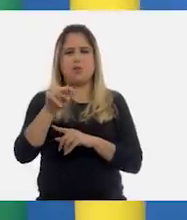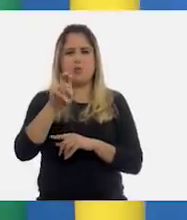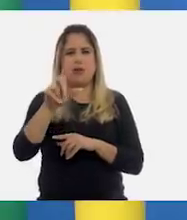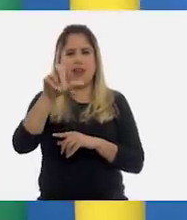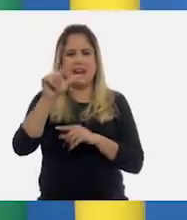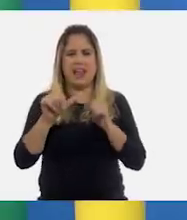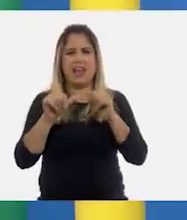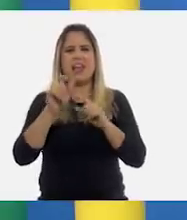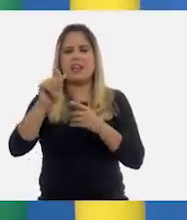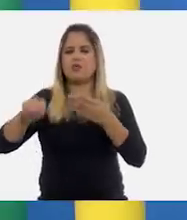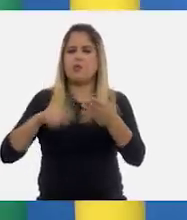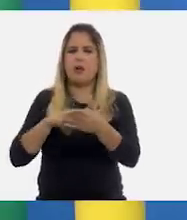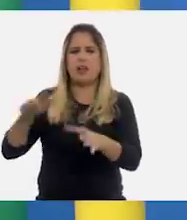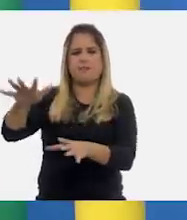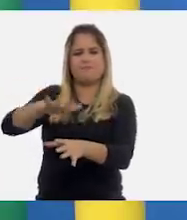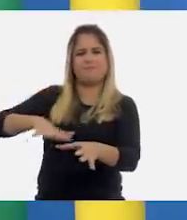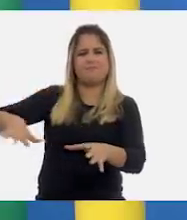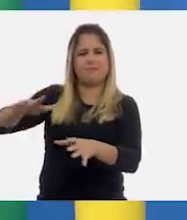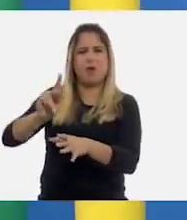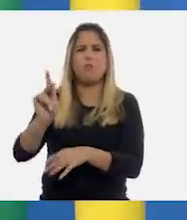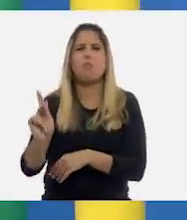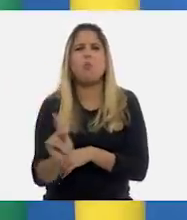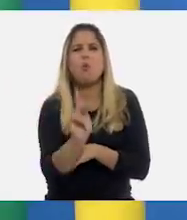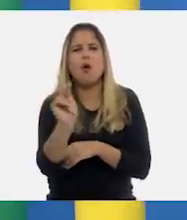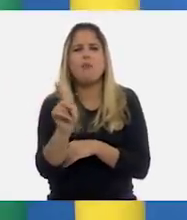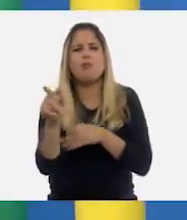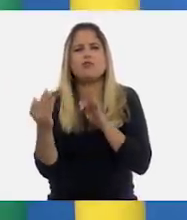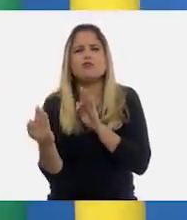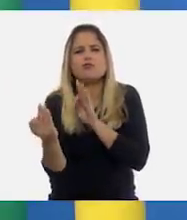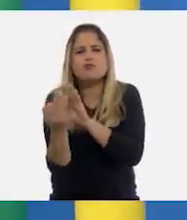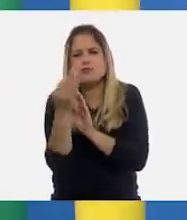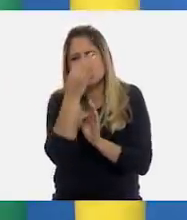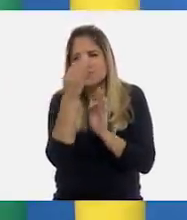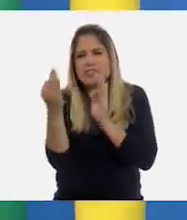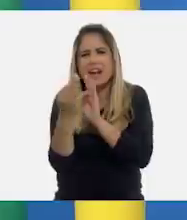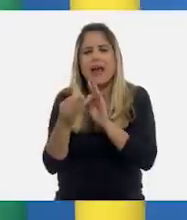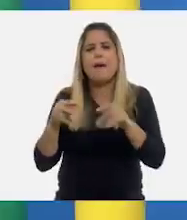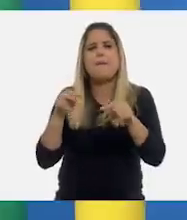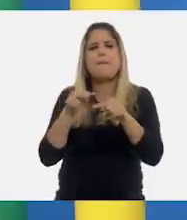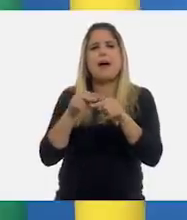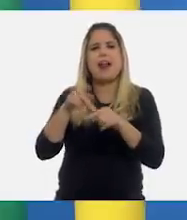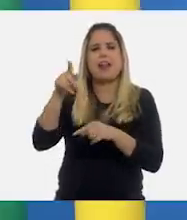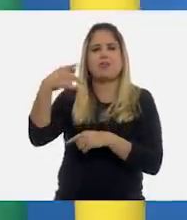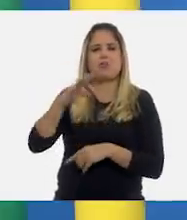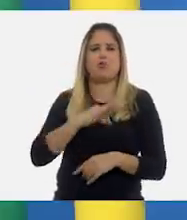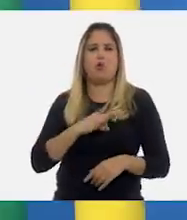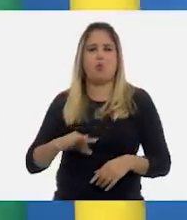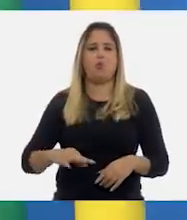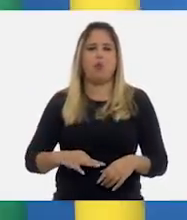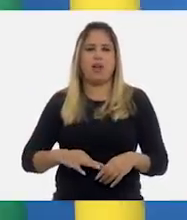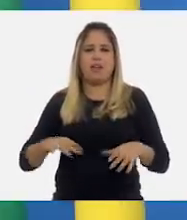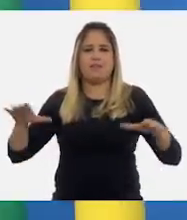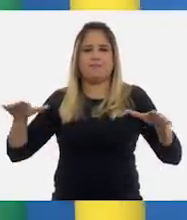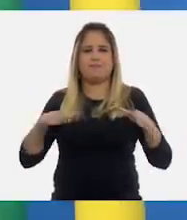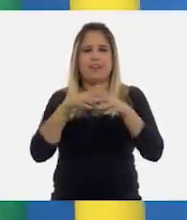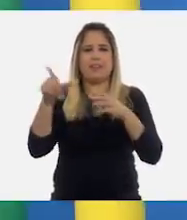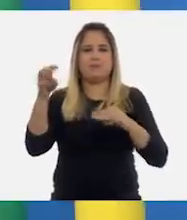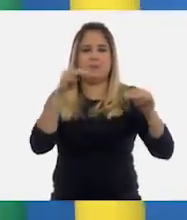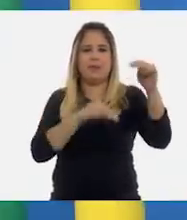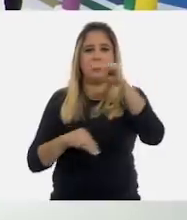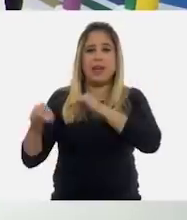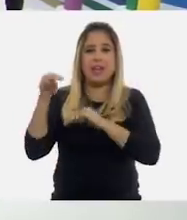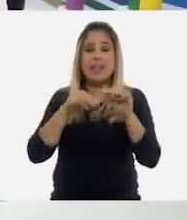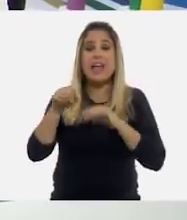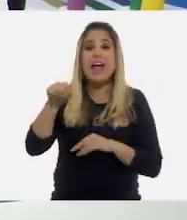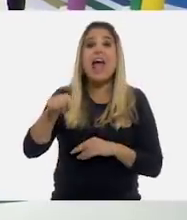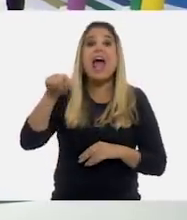pequeña localidad ubicada en la zona muy cerca del Parque Nacional Nevado de Toluca, que es una montaña, bueno,